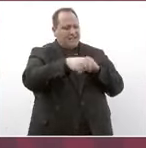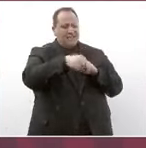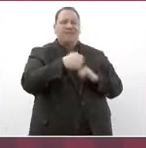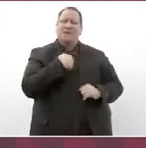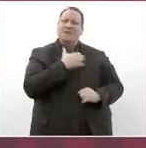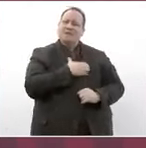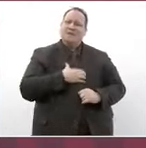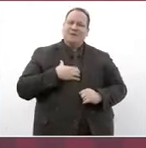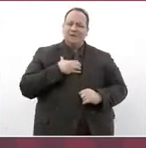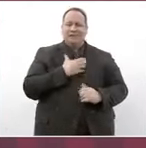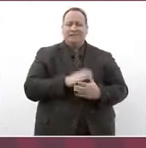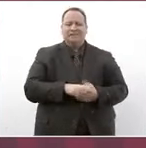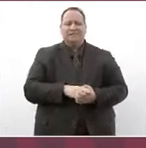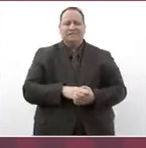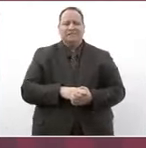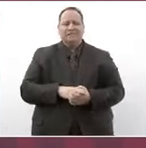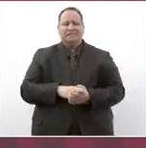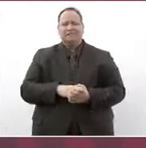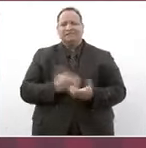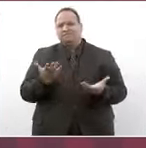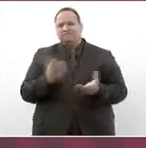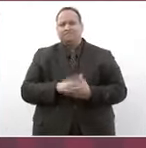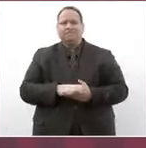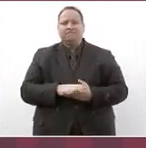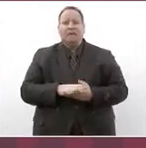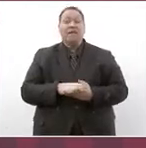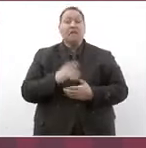es también